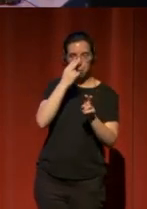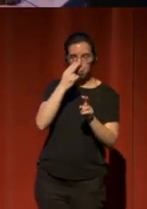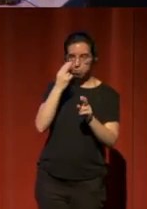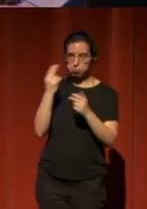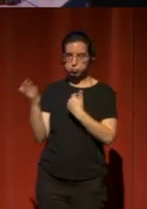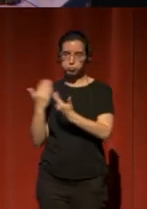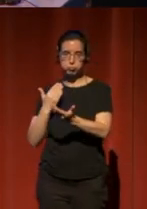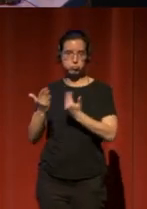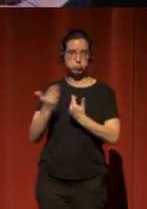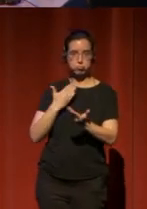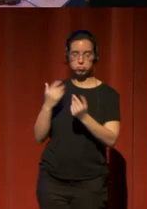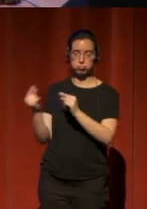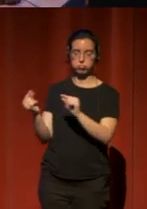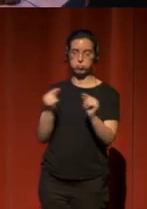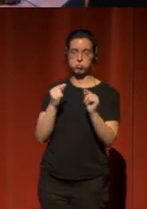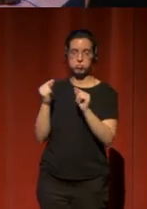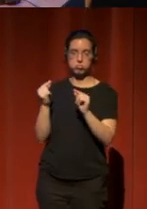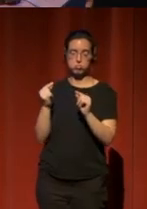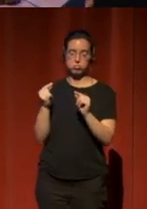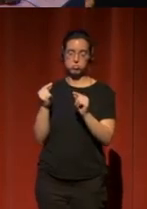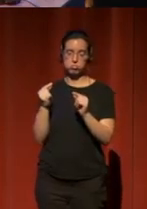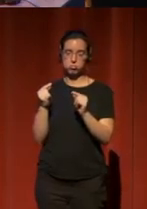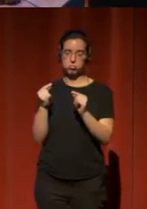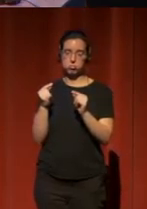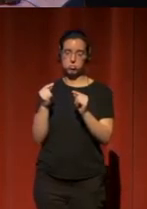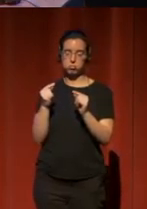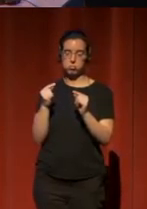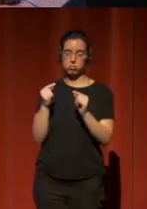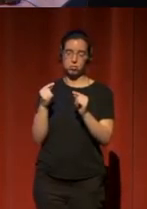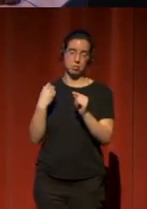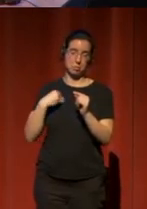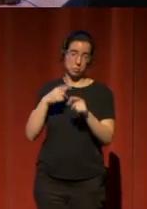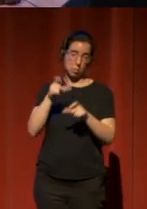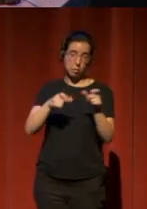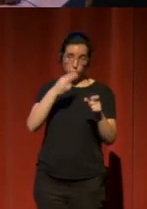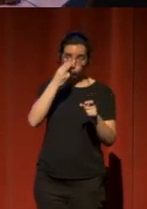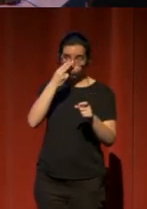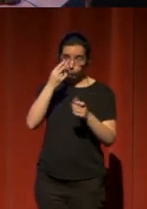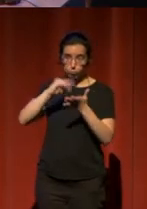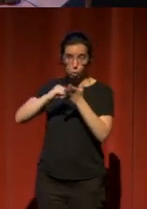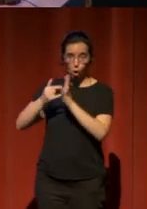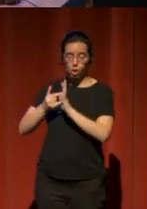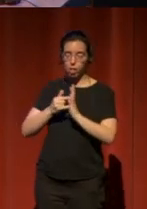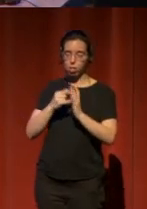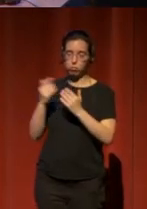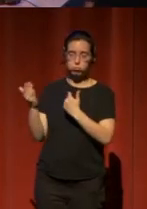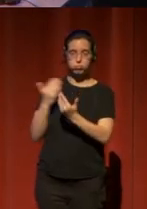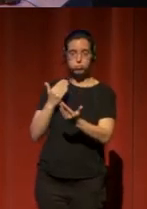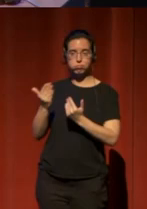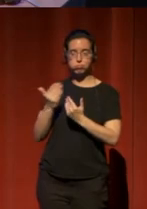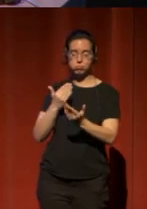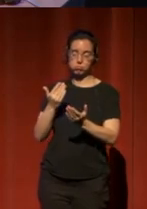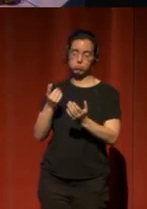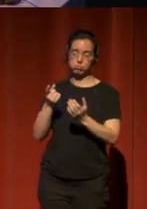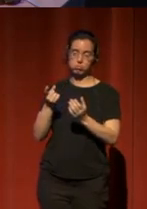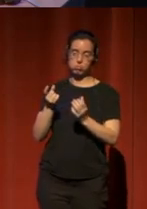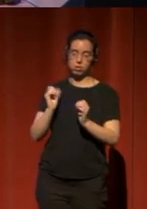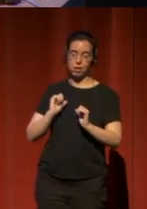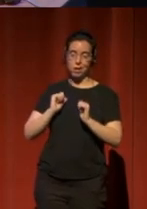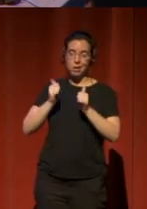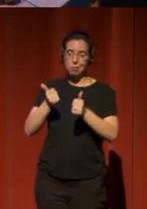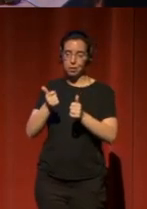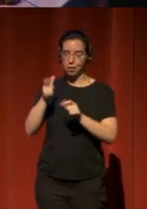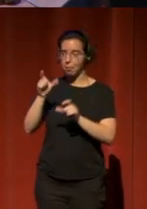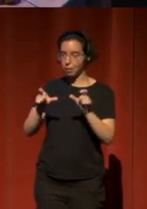la comunidad que se interesa por este proyecto y que, bueno, están introducidos por miembros del grupo de